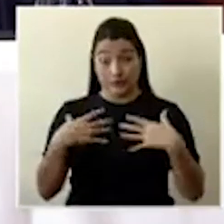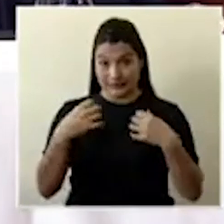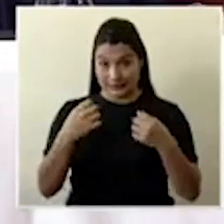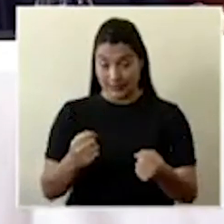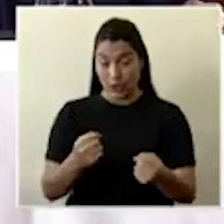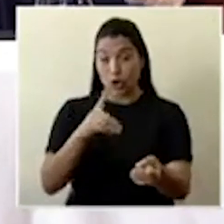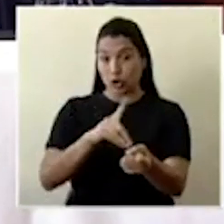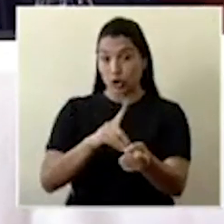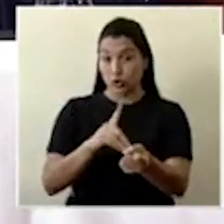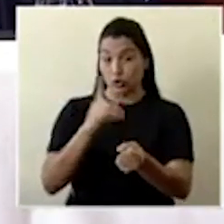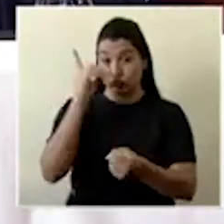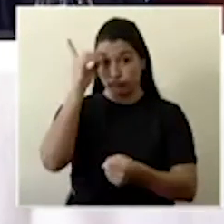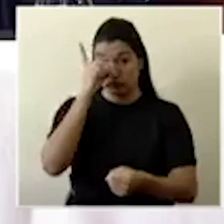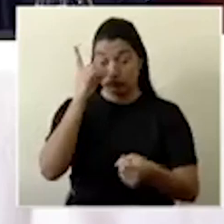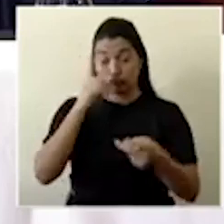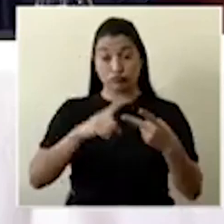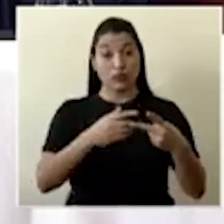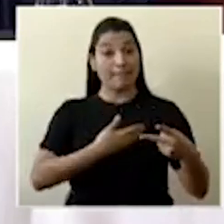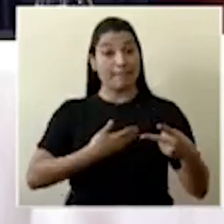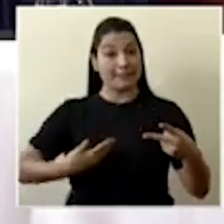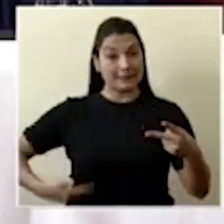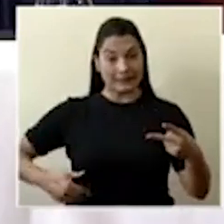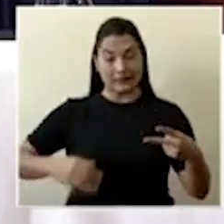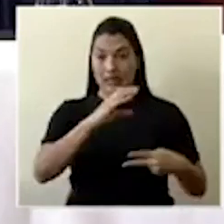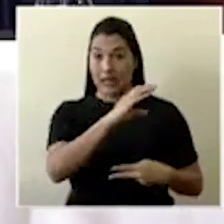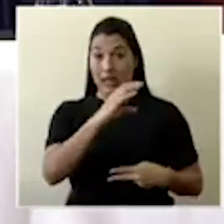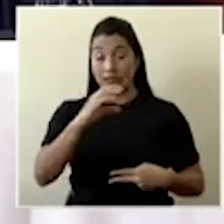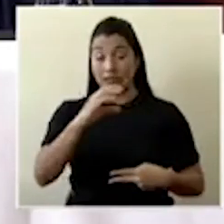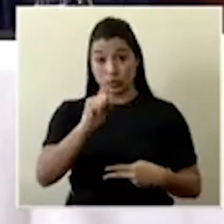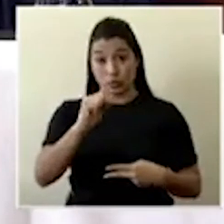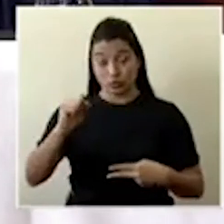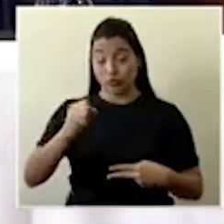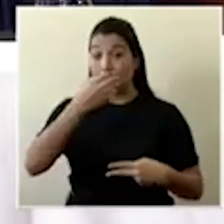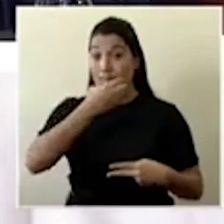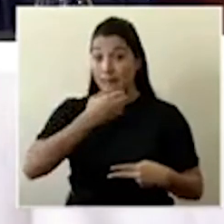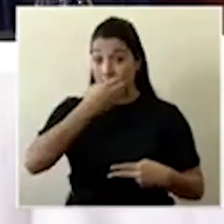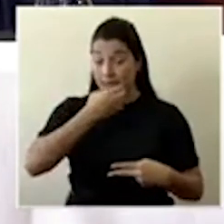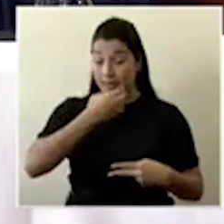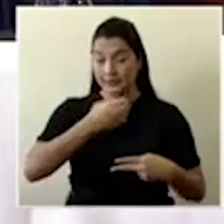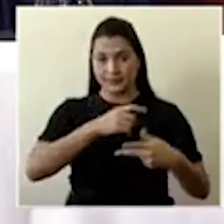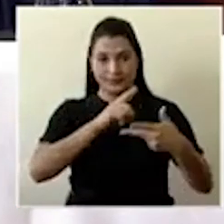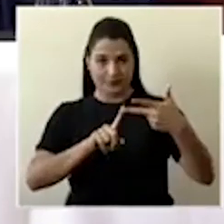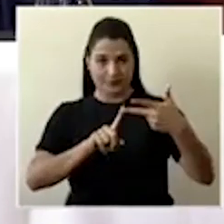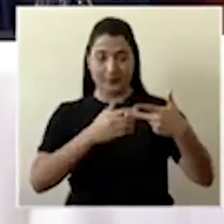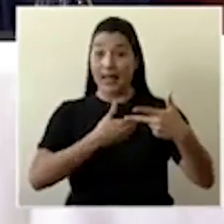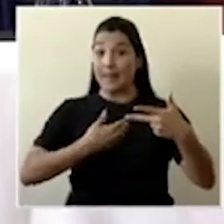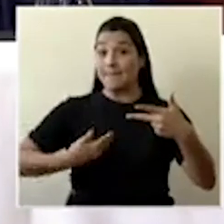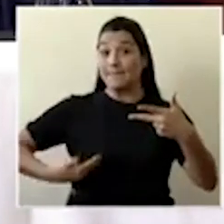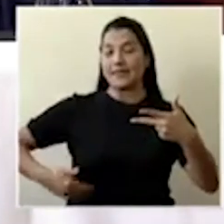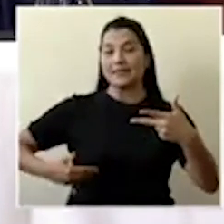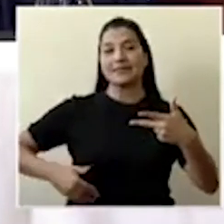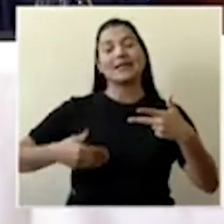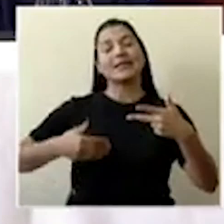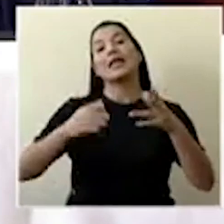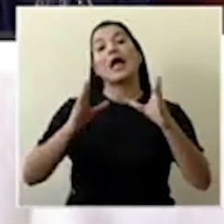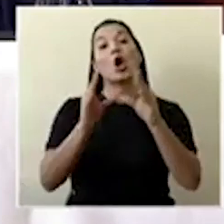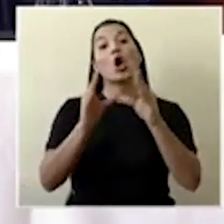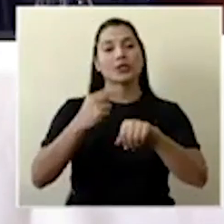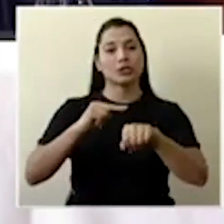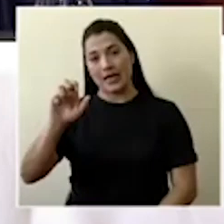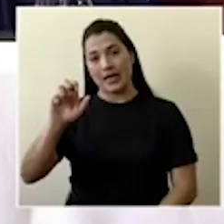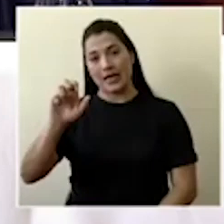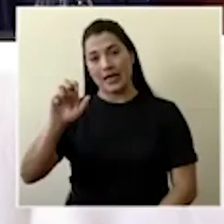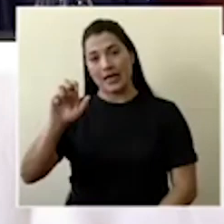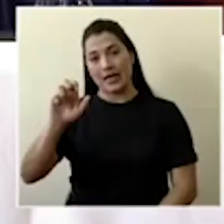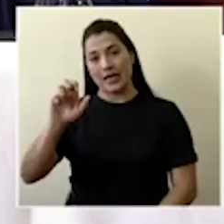acompaña también el presidente ejecutivo de la Caja Costarricense del Seguro Social, don Román Macaya, y el presidente ejecutivo de la Comisión Nacional de Emergencias, don